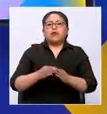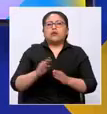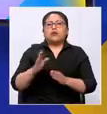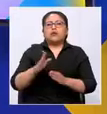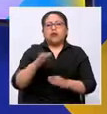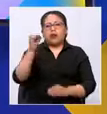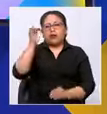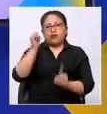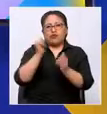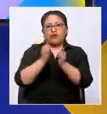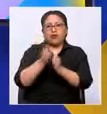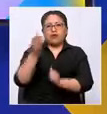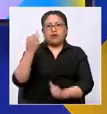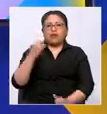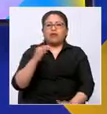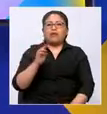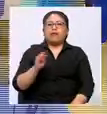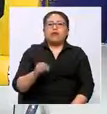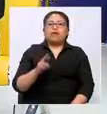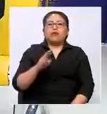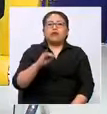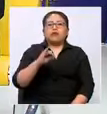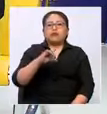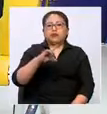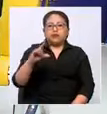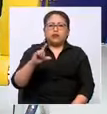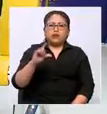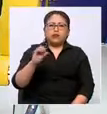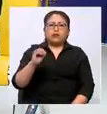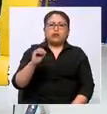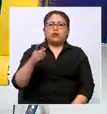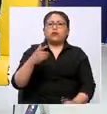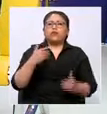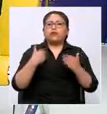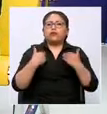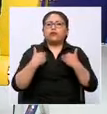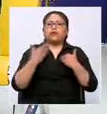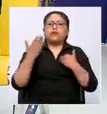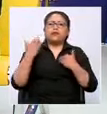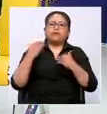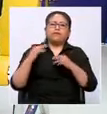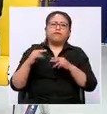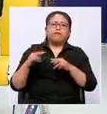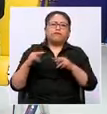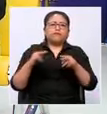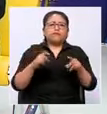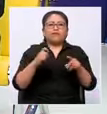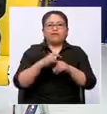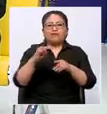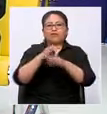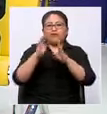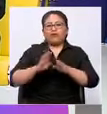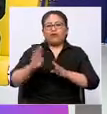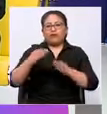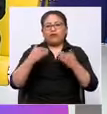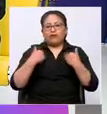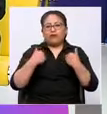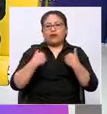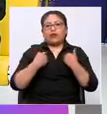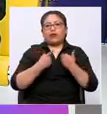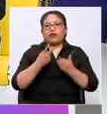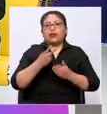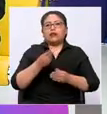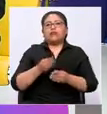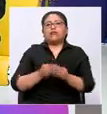facto de Yanine Áñez, donde se ha observado que también está involucrado en un tema de